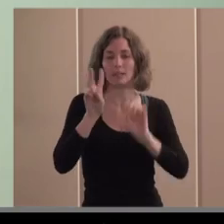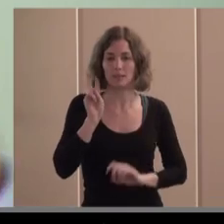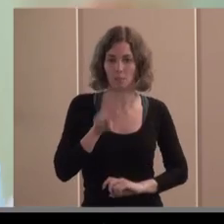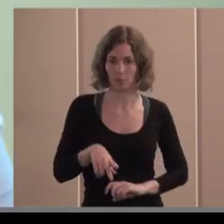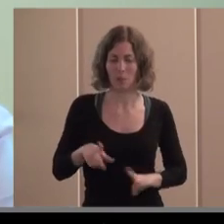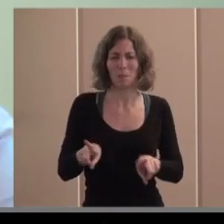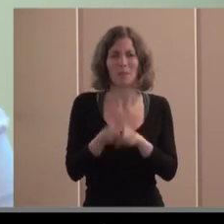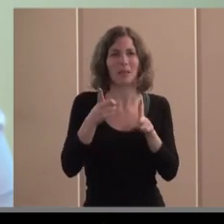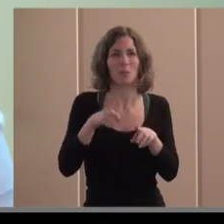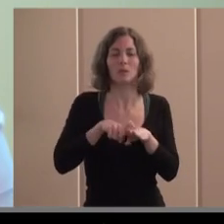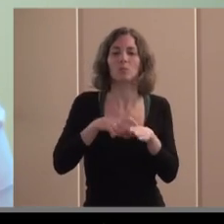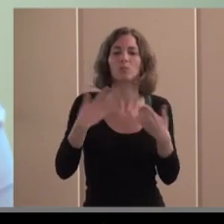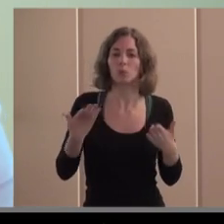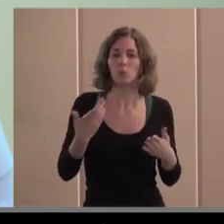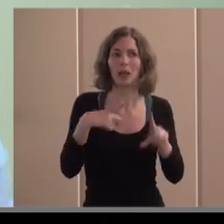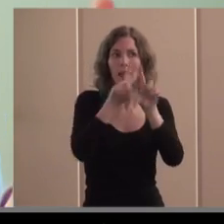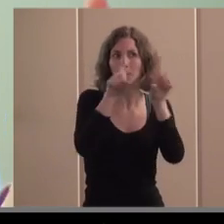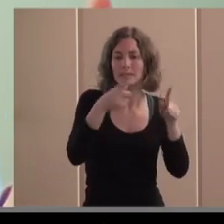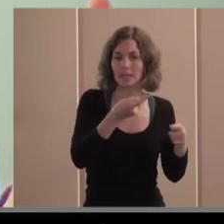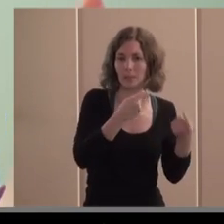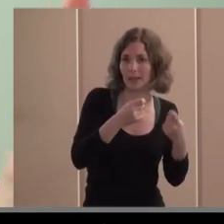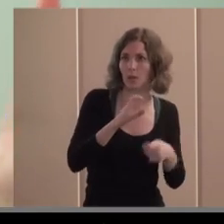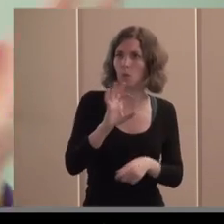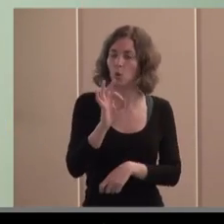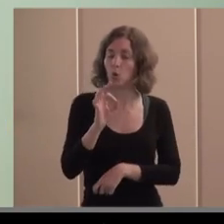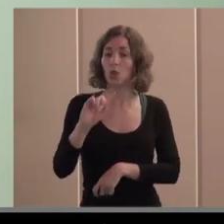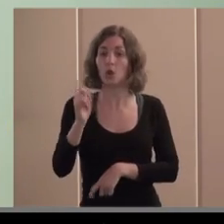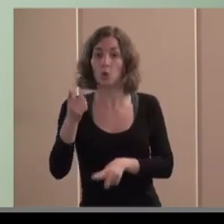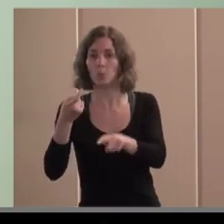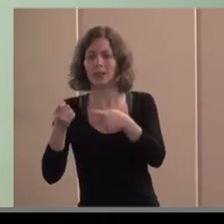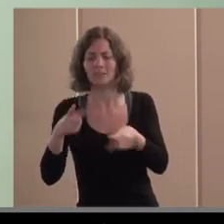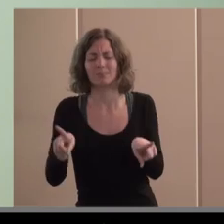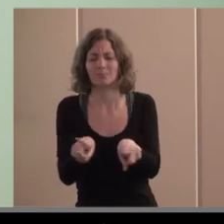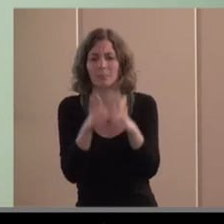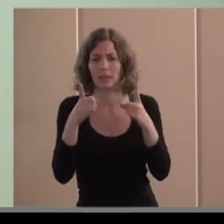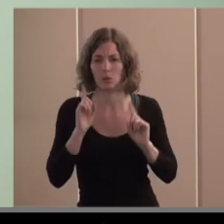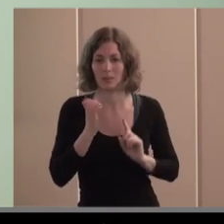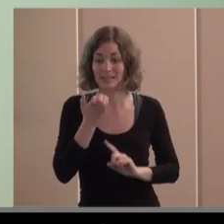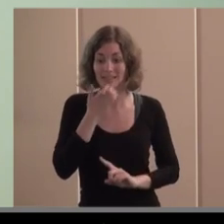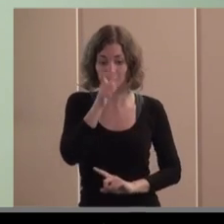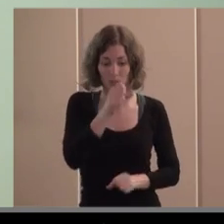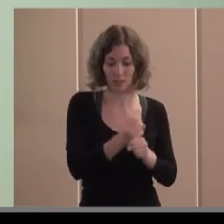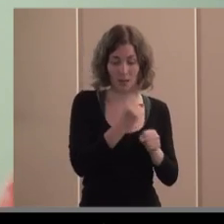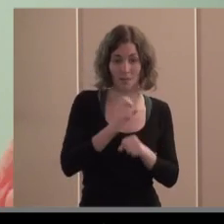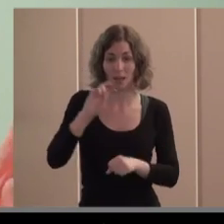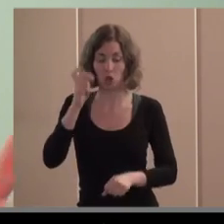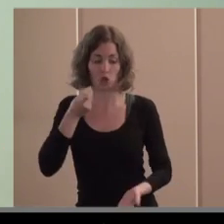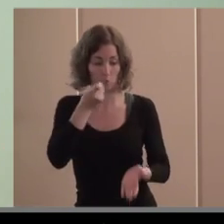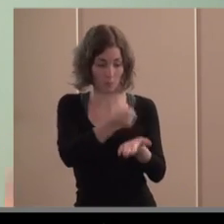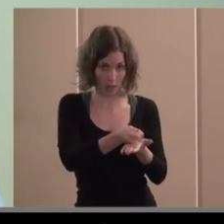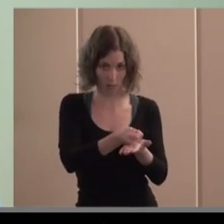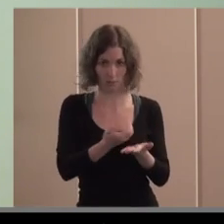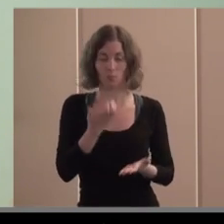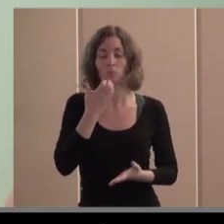de mercado o ya seas una empresa de no mercado es decir pues el conjunto de las ambulancias de la